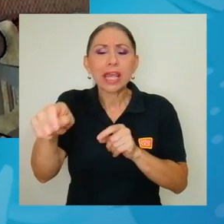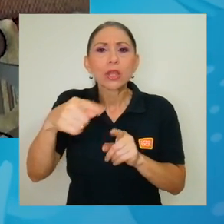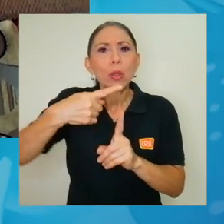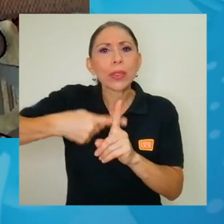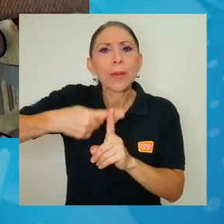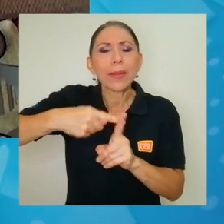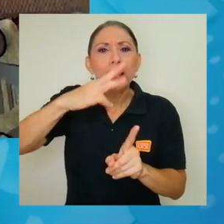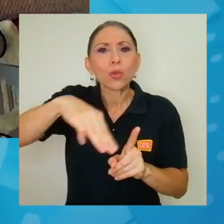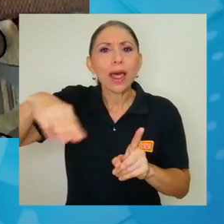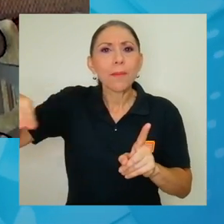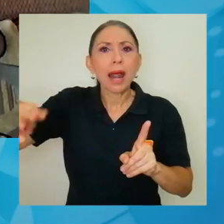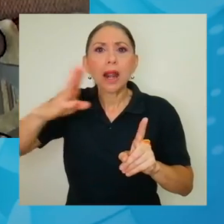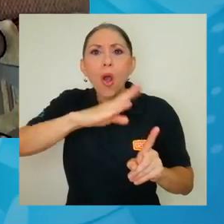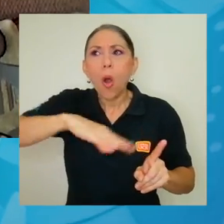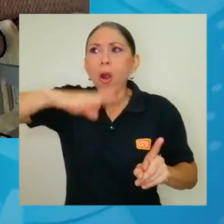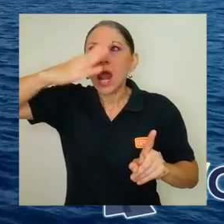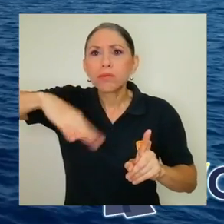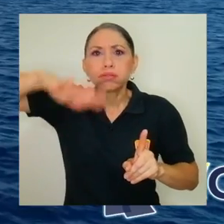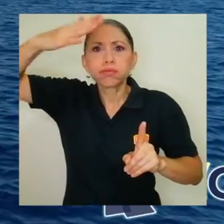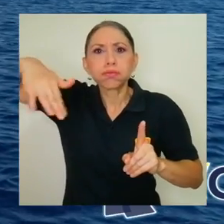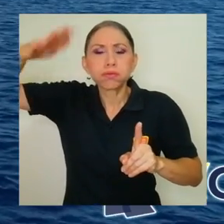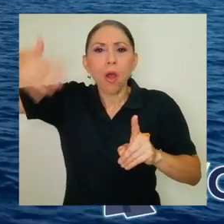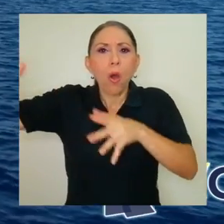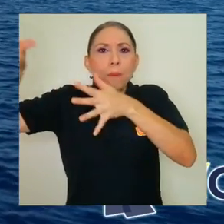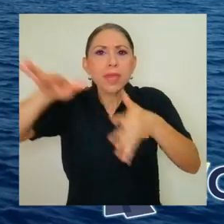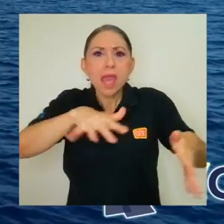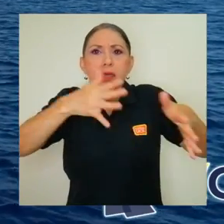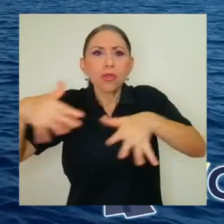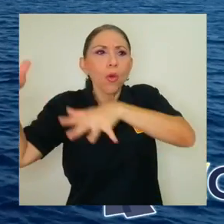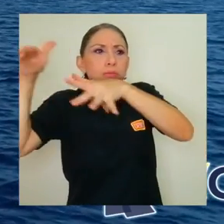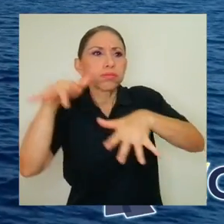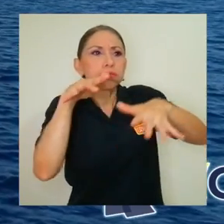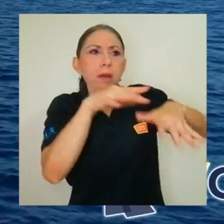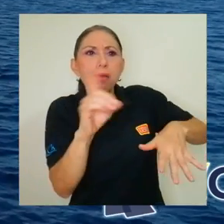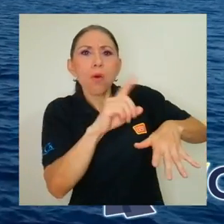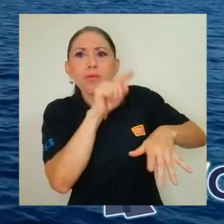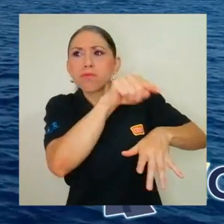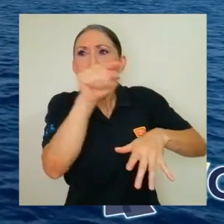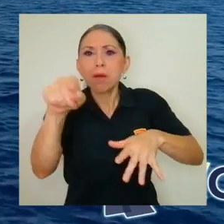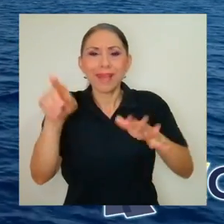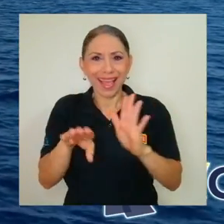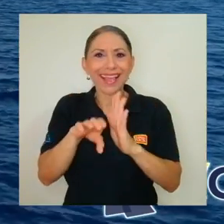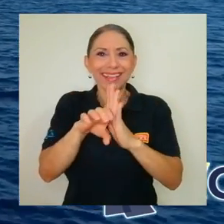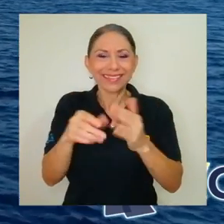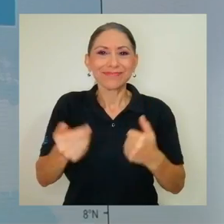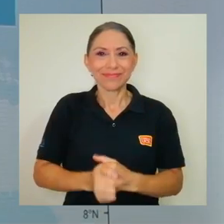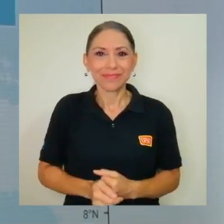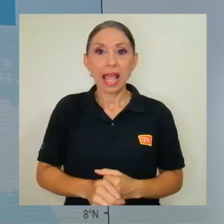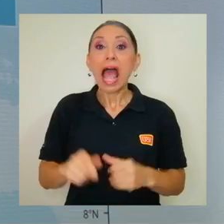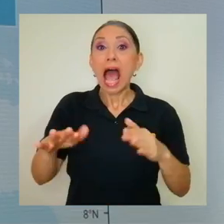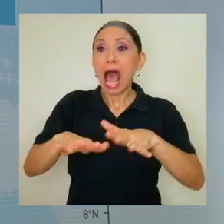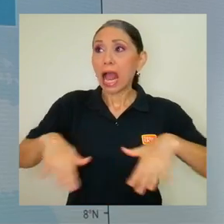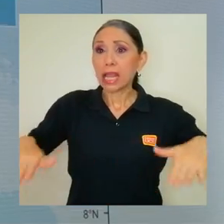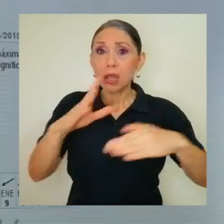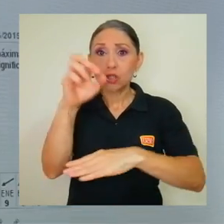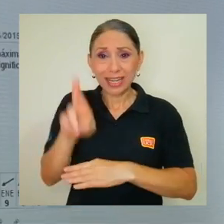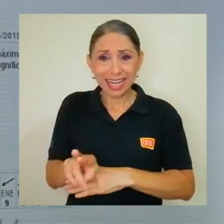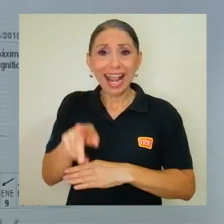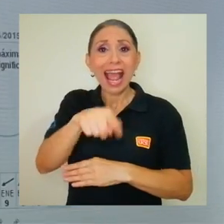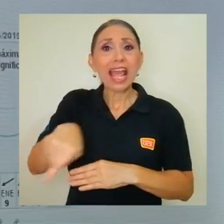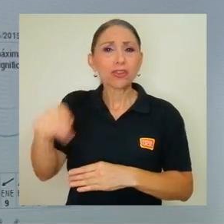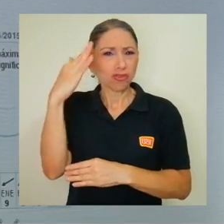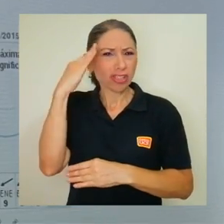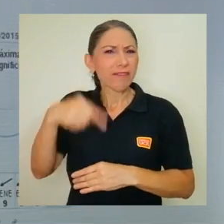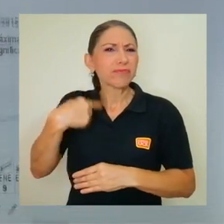A nivel local, este centro pronostica el